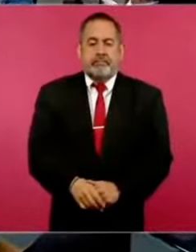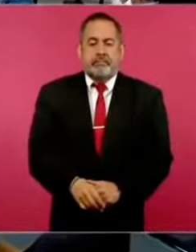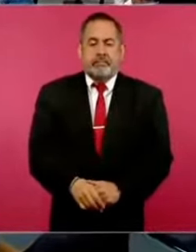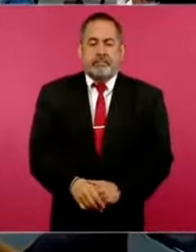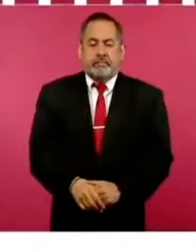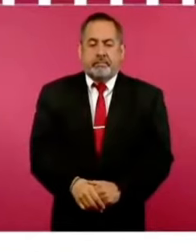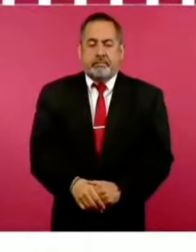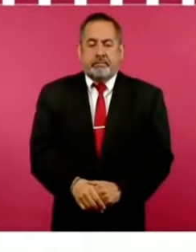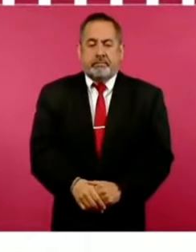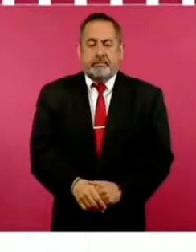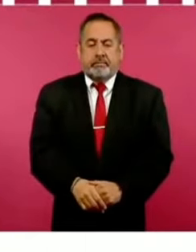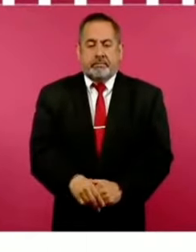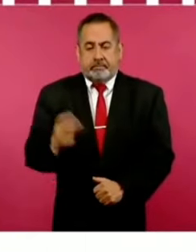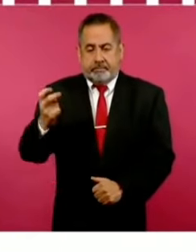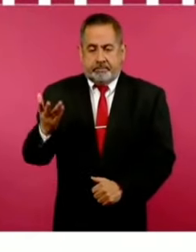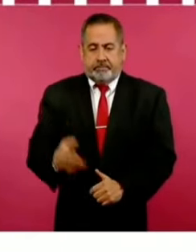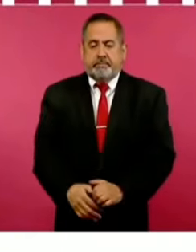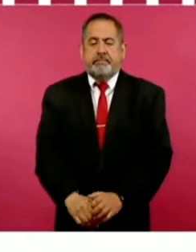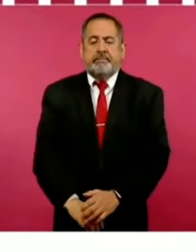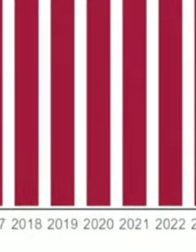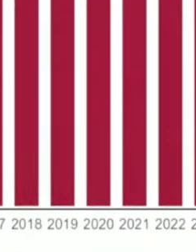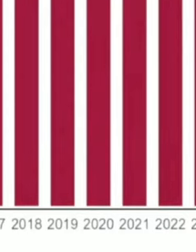Es esto, creo.